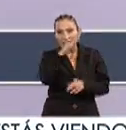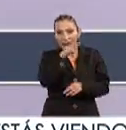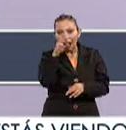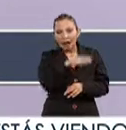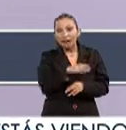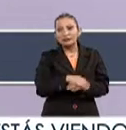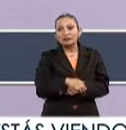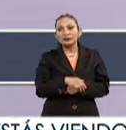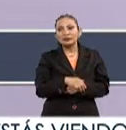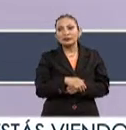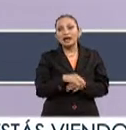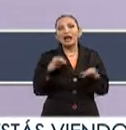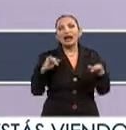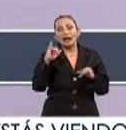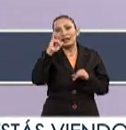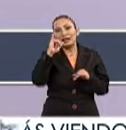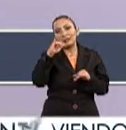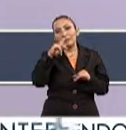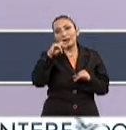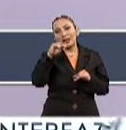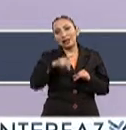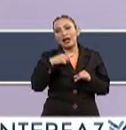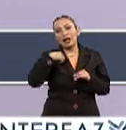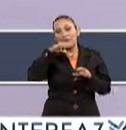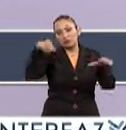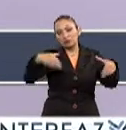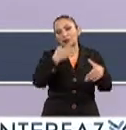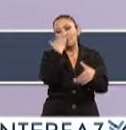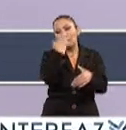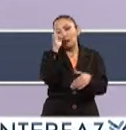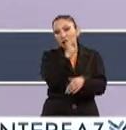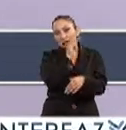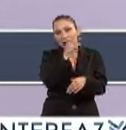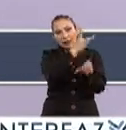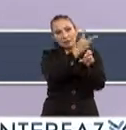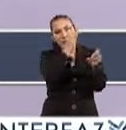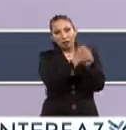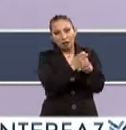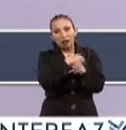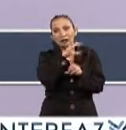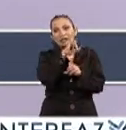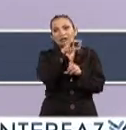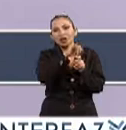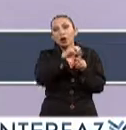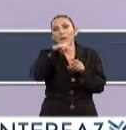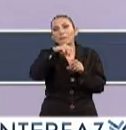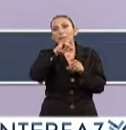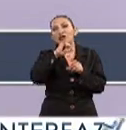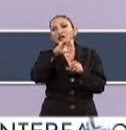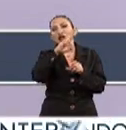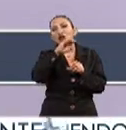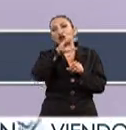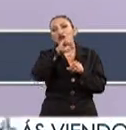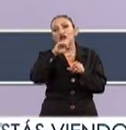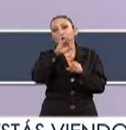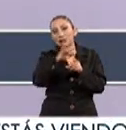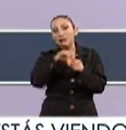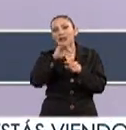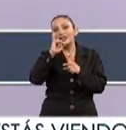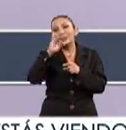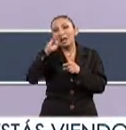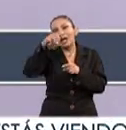en el SEC del Instituto Politécnico Nacional de Mazatlán. Y, bueno, tenemos invitados a Cisco, a Microsoft, a IBM, a